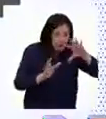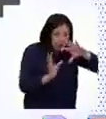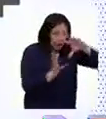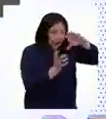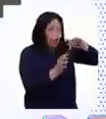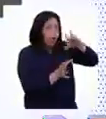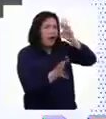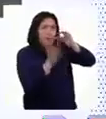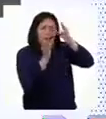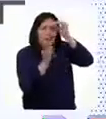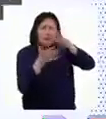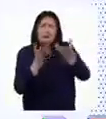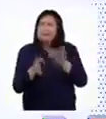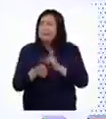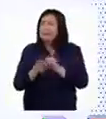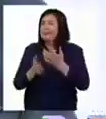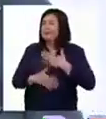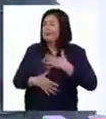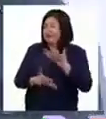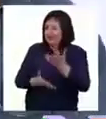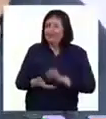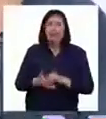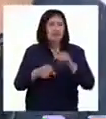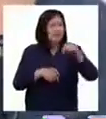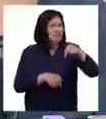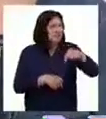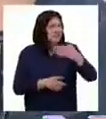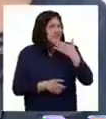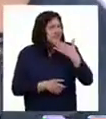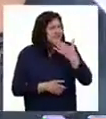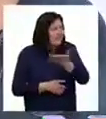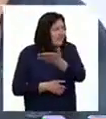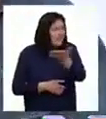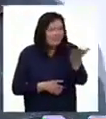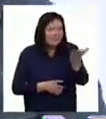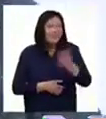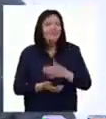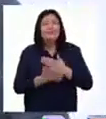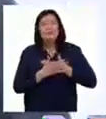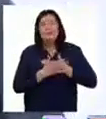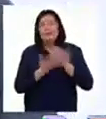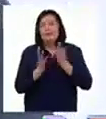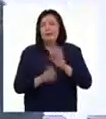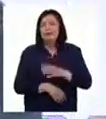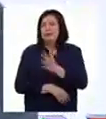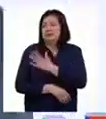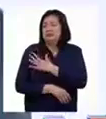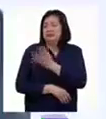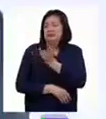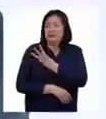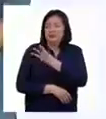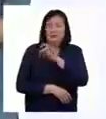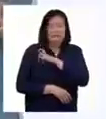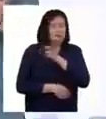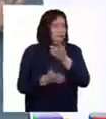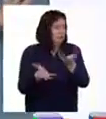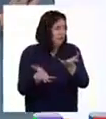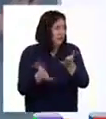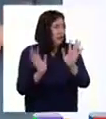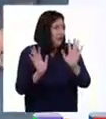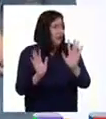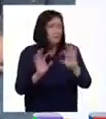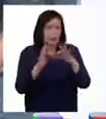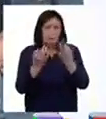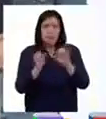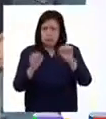mundo, aprendiendo de manera práctica y divertida. Este programa está dirigido a ustedes, queridos estudiantes de quinto y sexto grado de primaria, pero